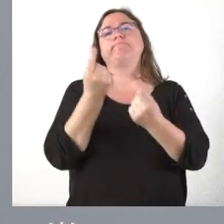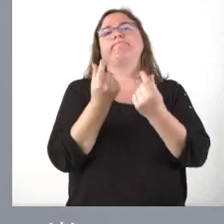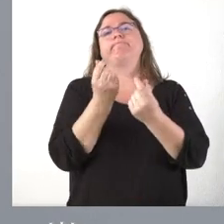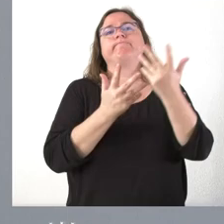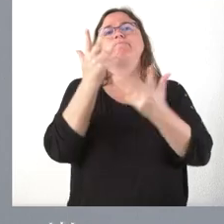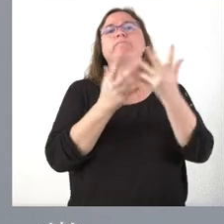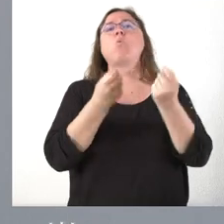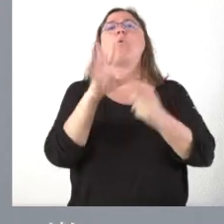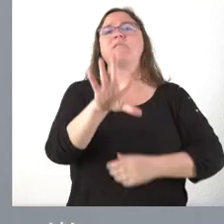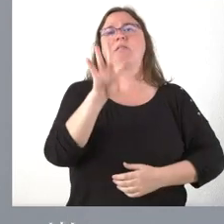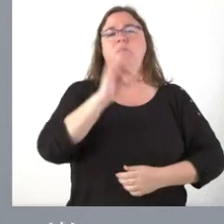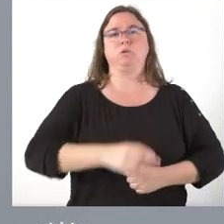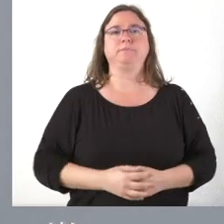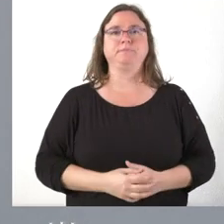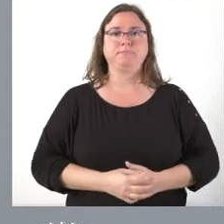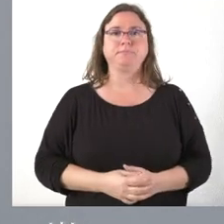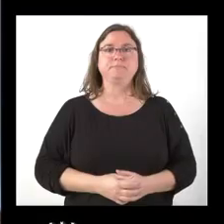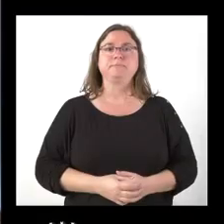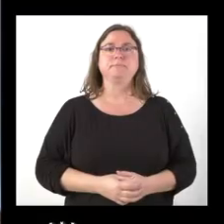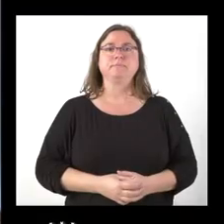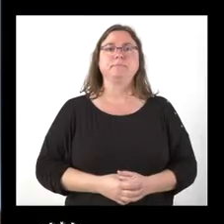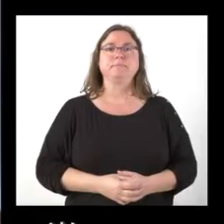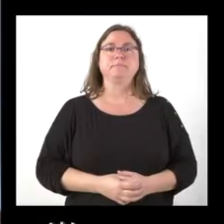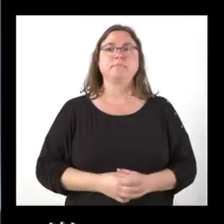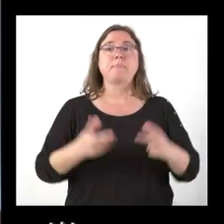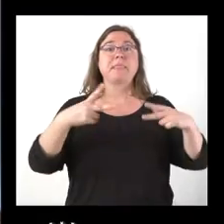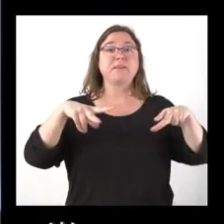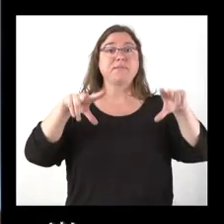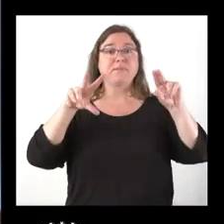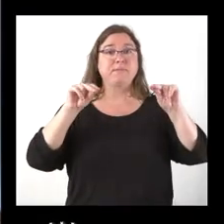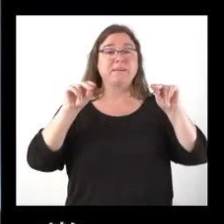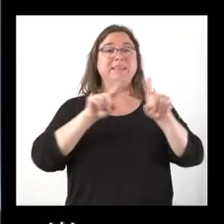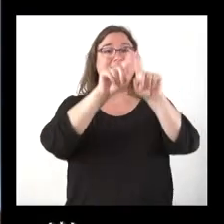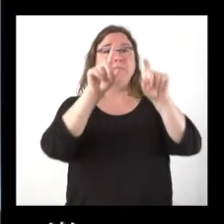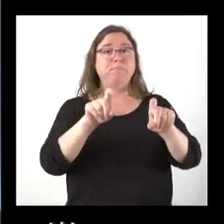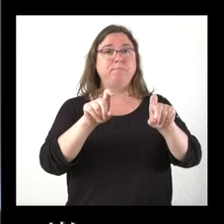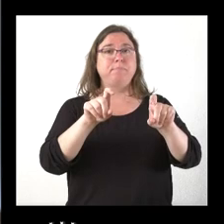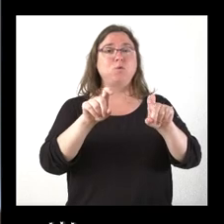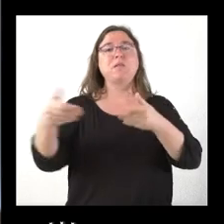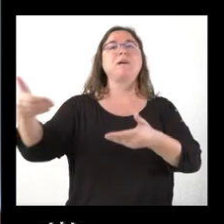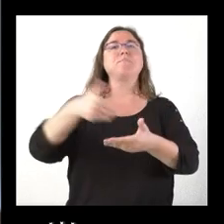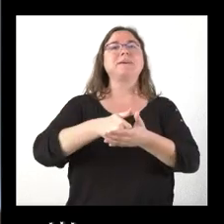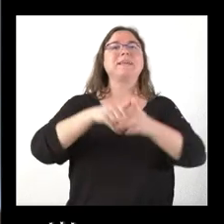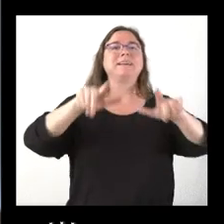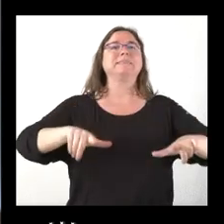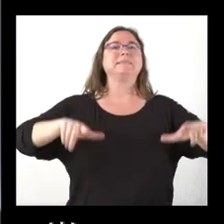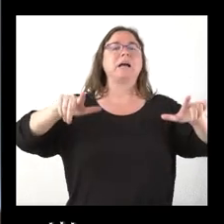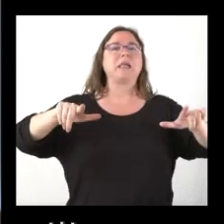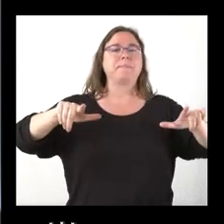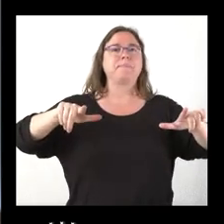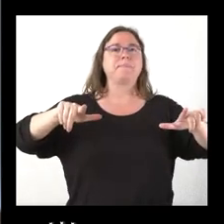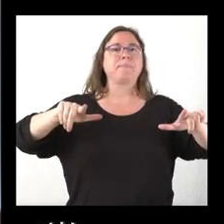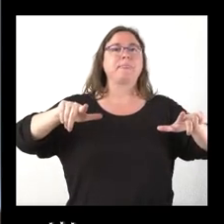decisiones que puedan corresponder en su momento. Antes de terminar con una pregunta que se ha solicitado en la sala, vamos a